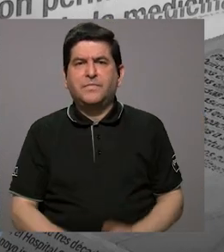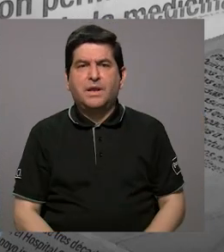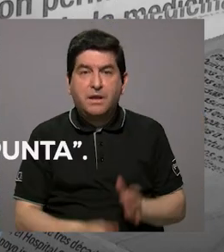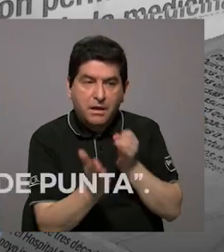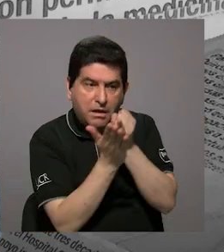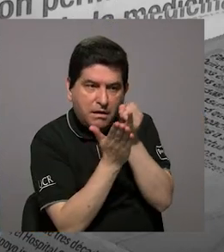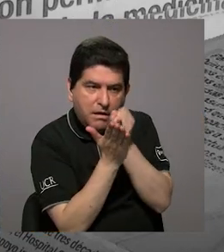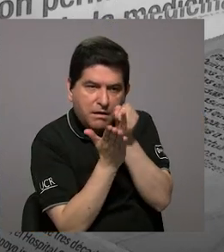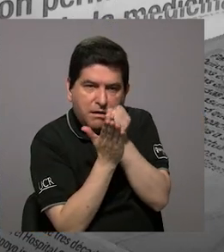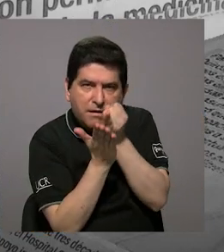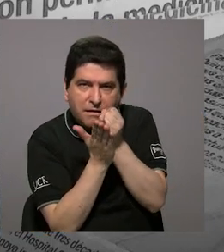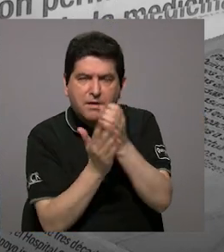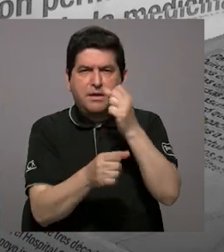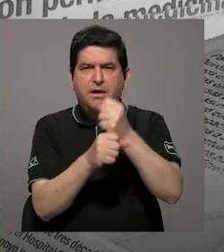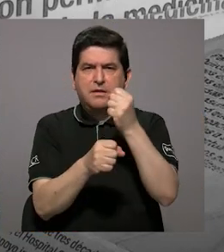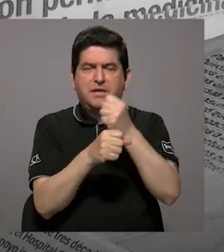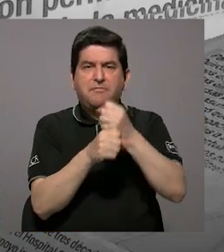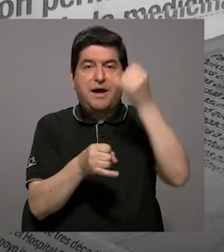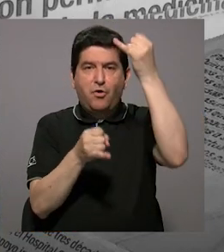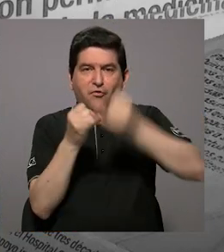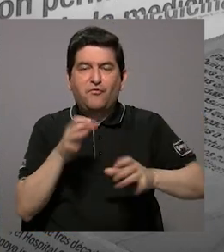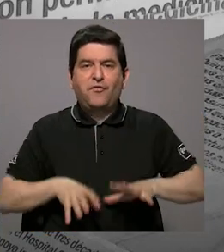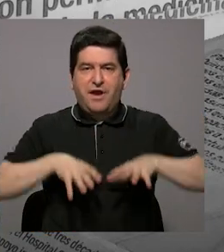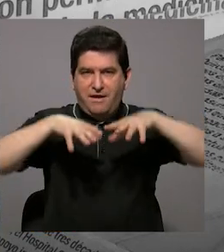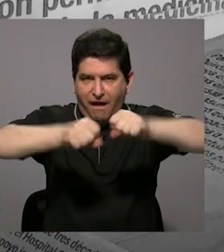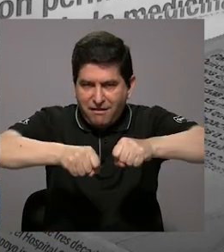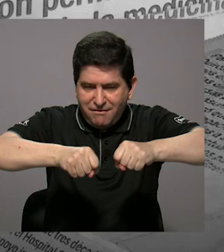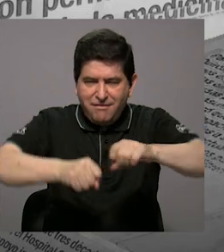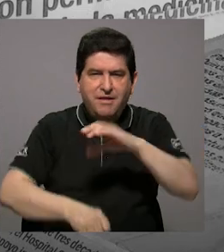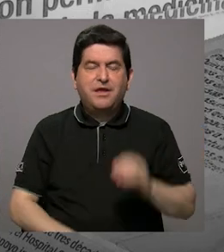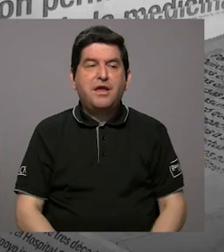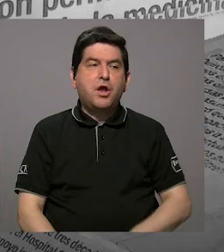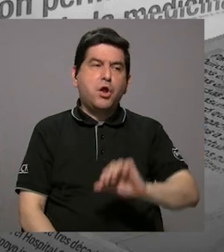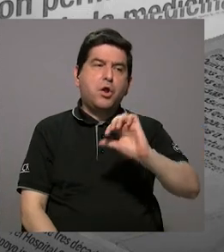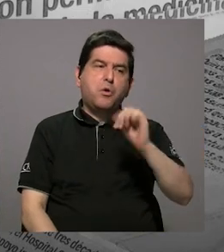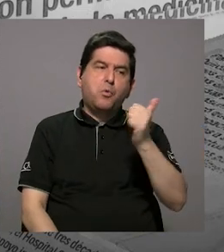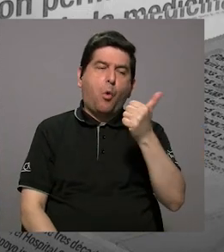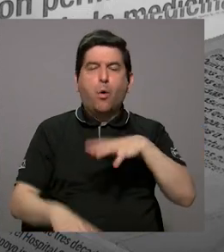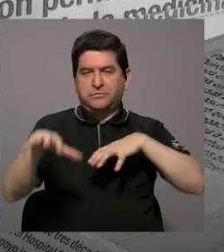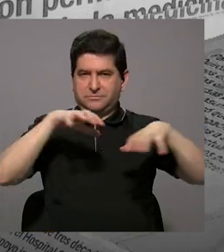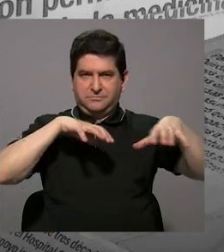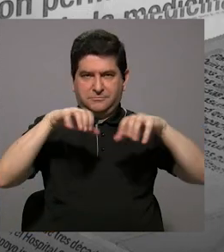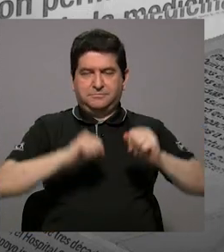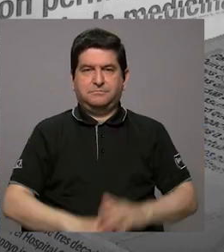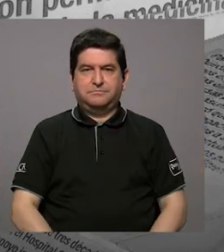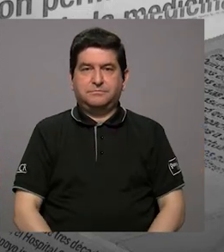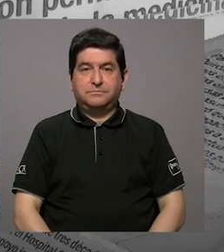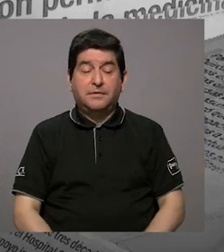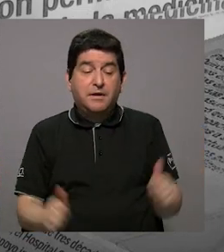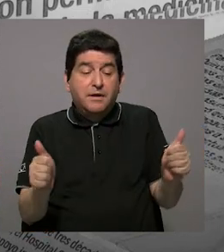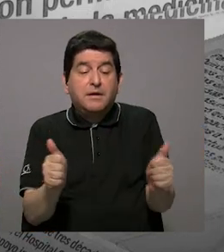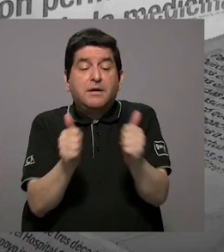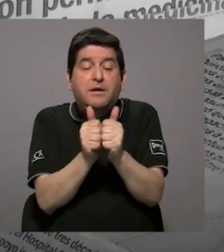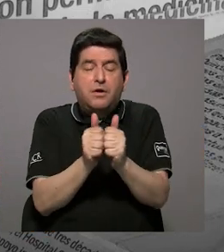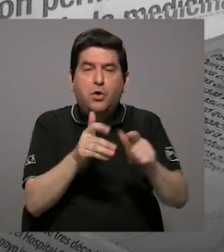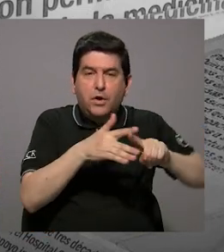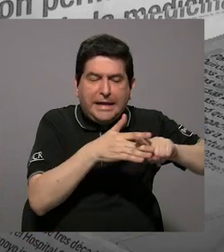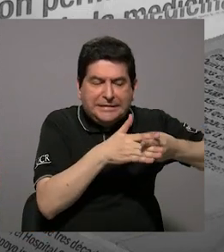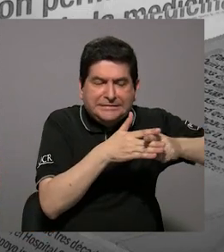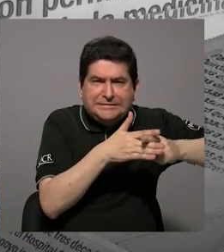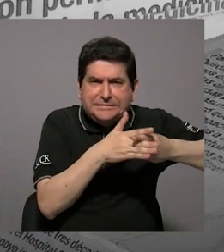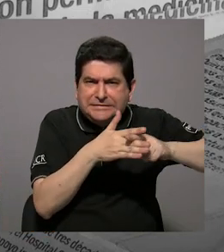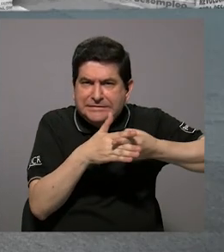tanto la parte de investigación, trabajos finales de graduación y estos otros tipos de actividades con equipo